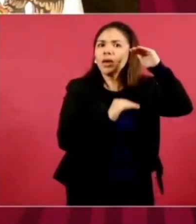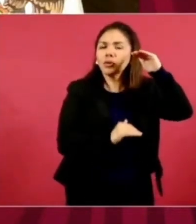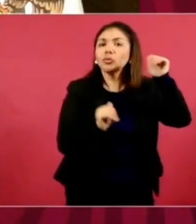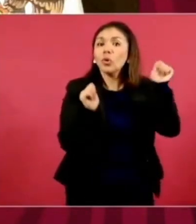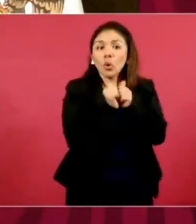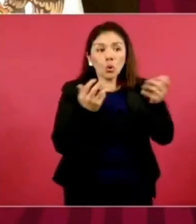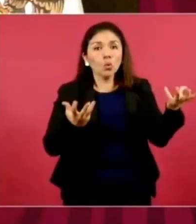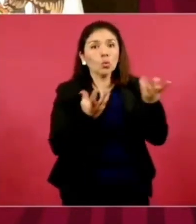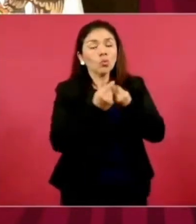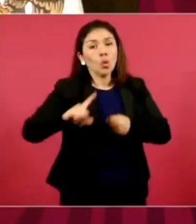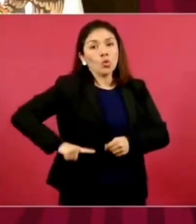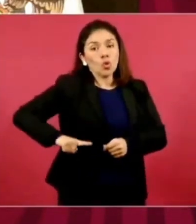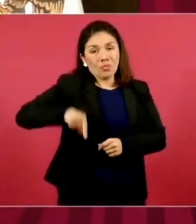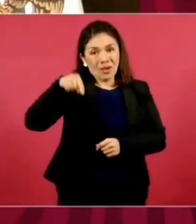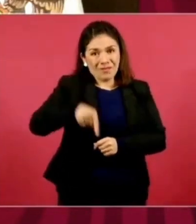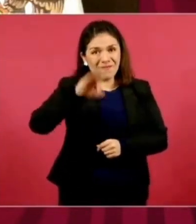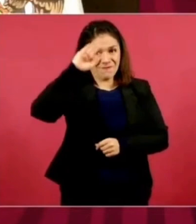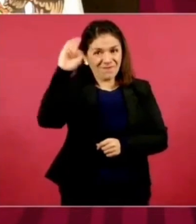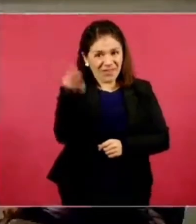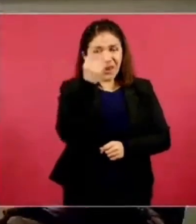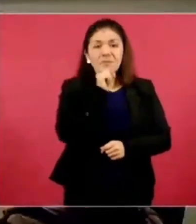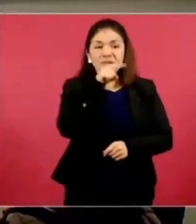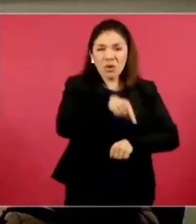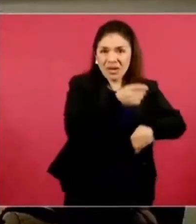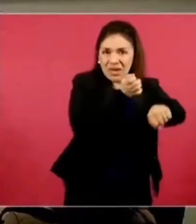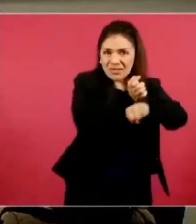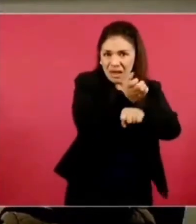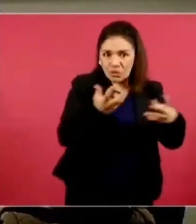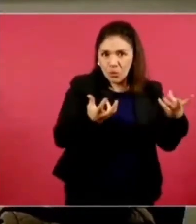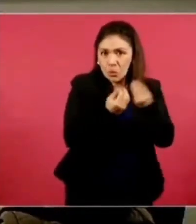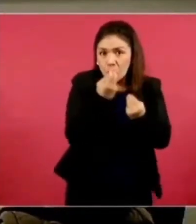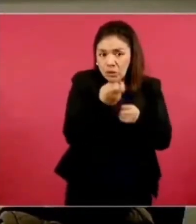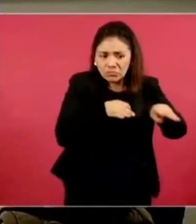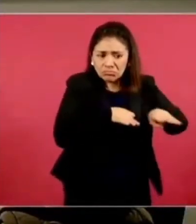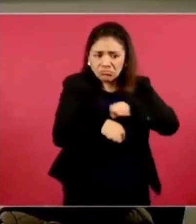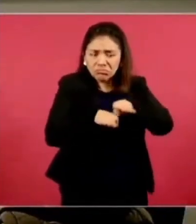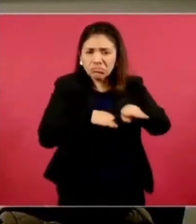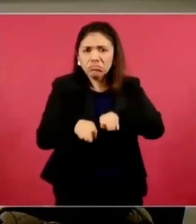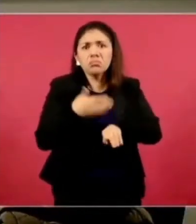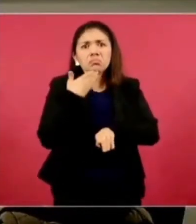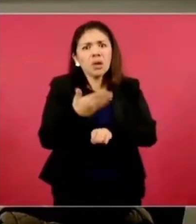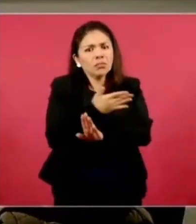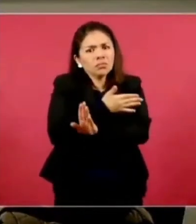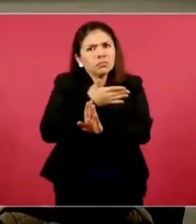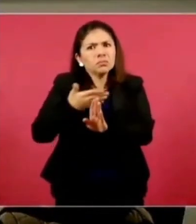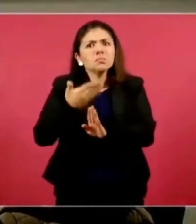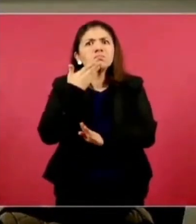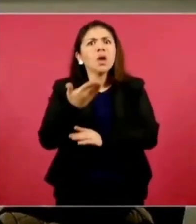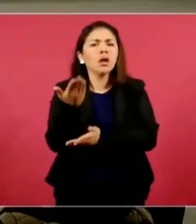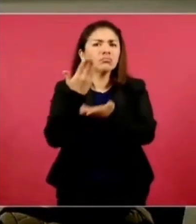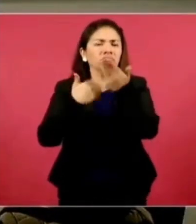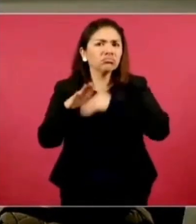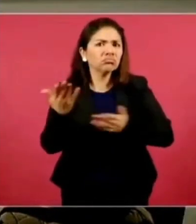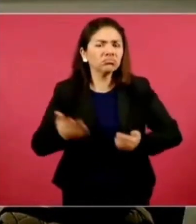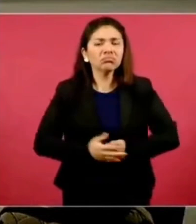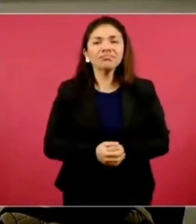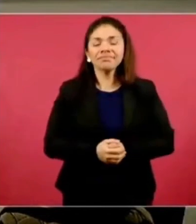gobierno federal con el gobierno estatal ha brindado buenos resultados. Sí,